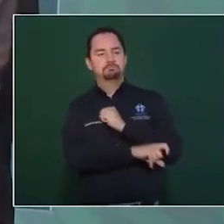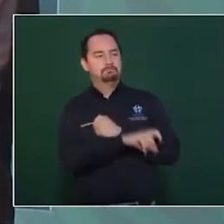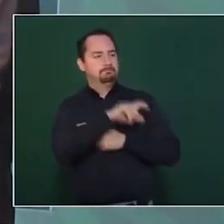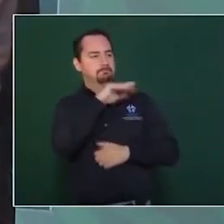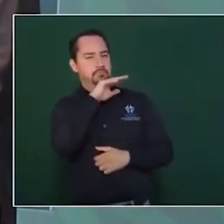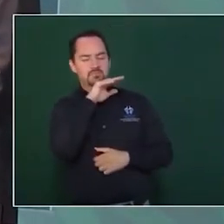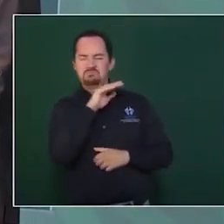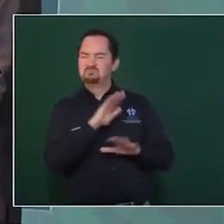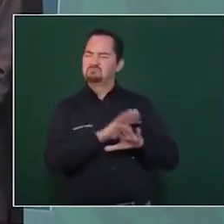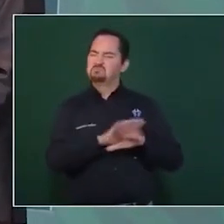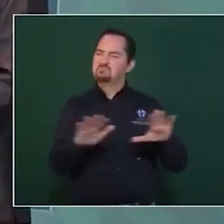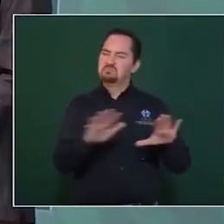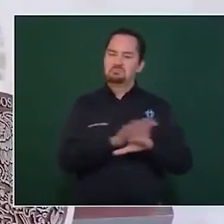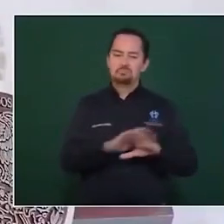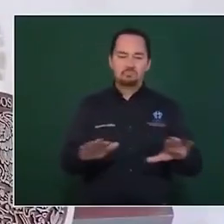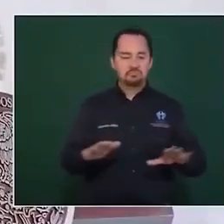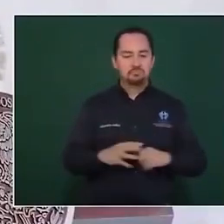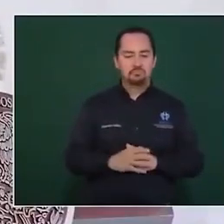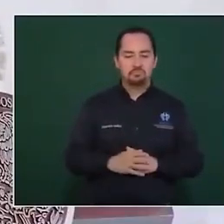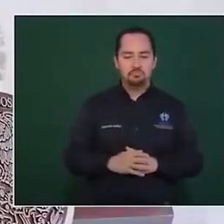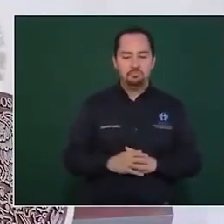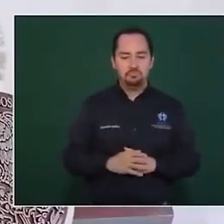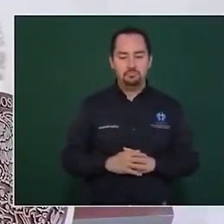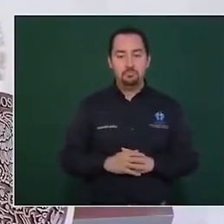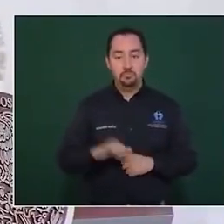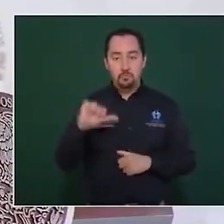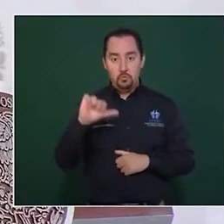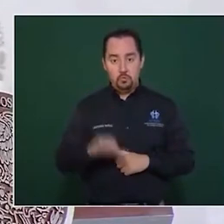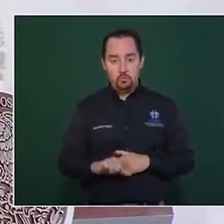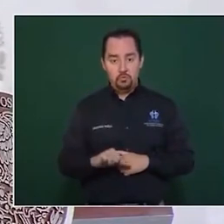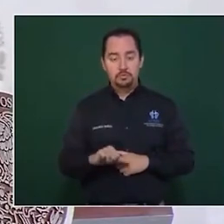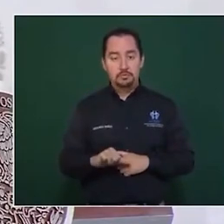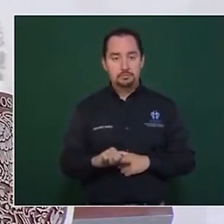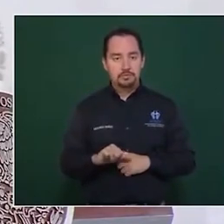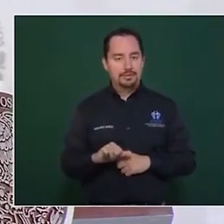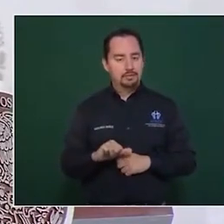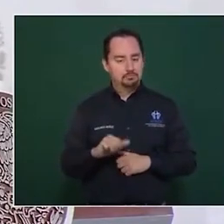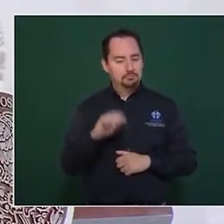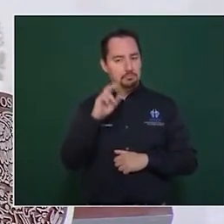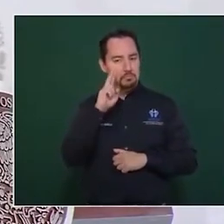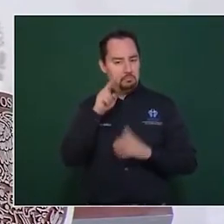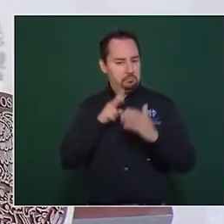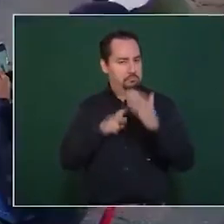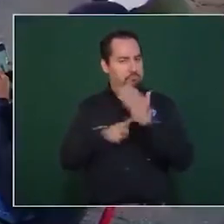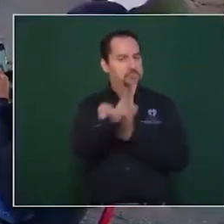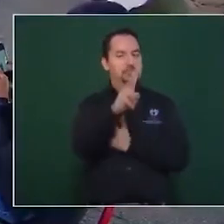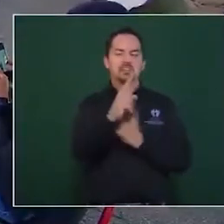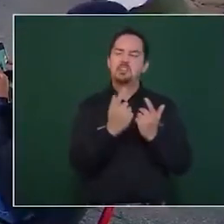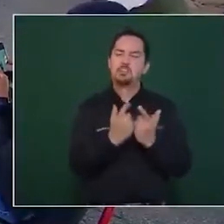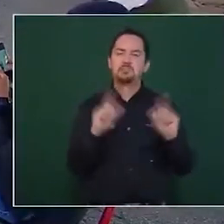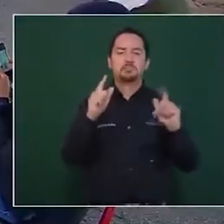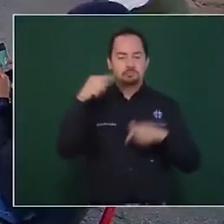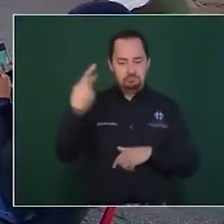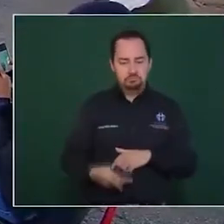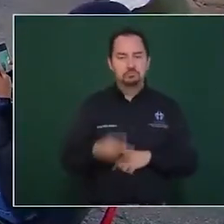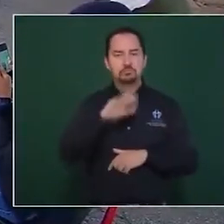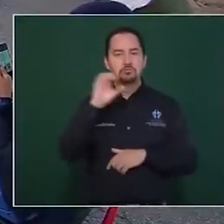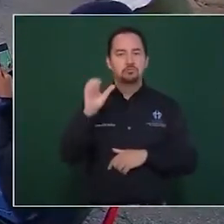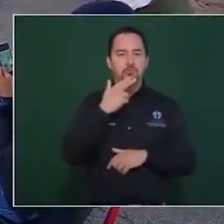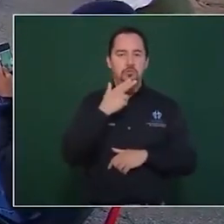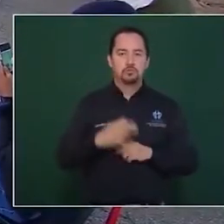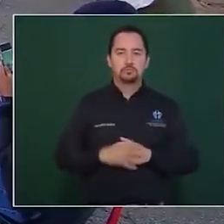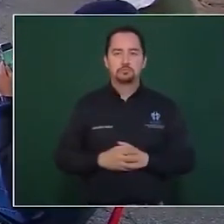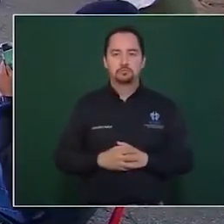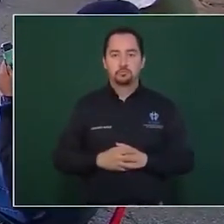se acabó la discrecionalidad y hoy la transparencia vive en Chihuahua. Pero lo más importante es que